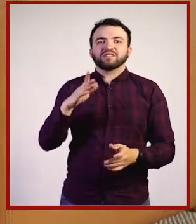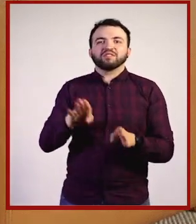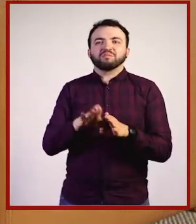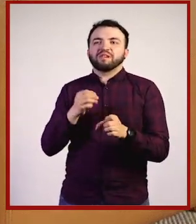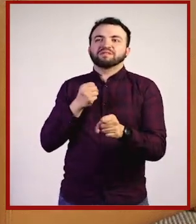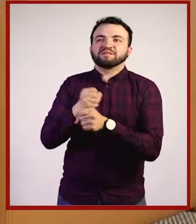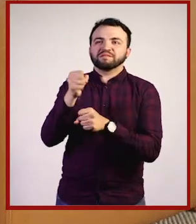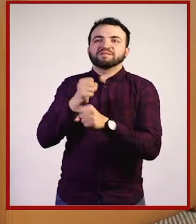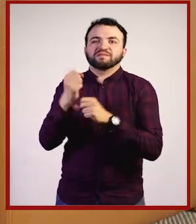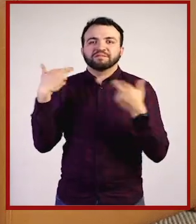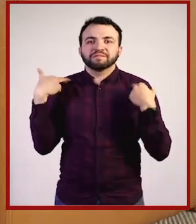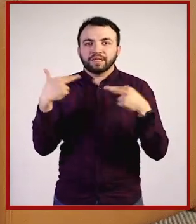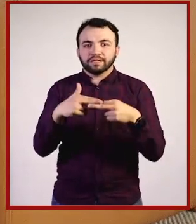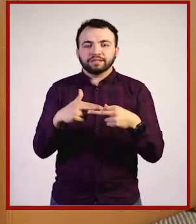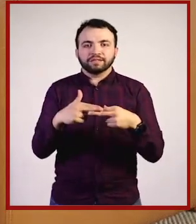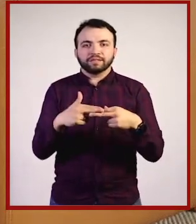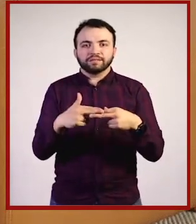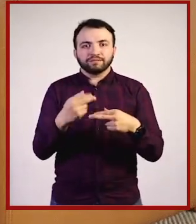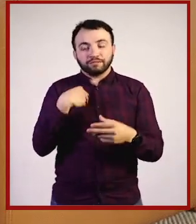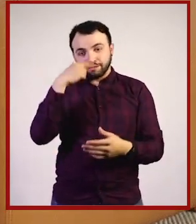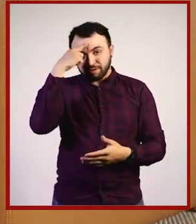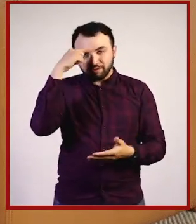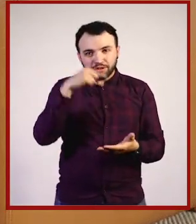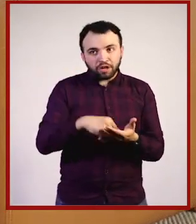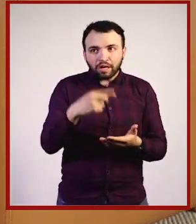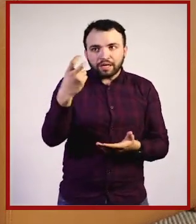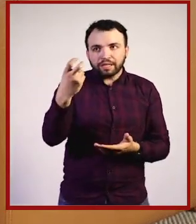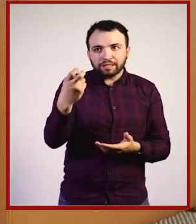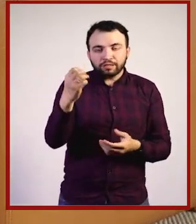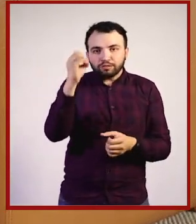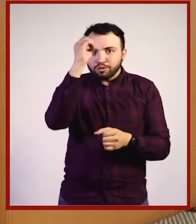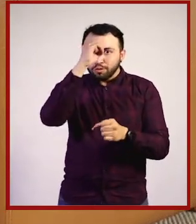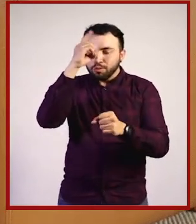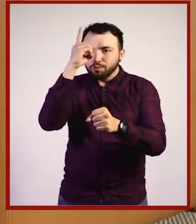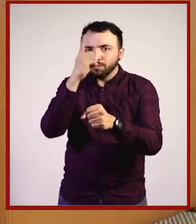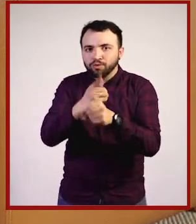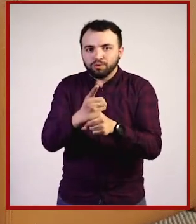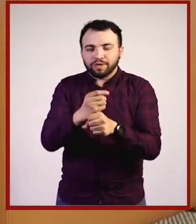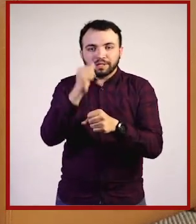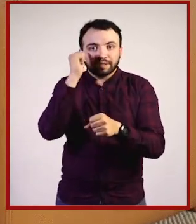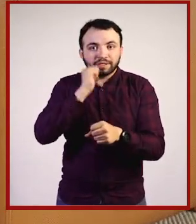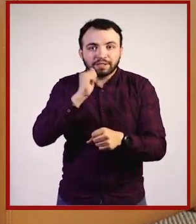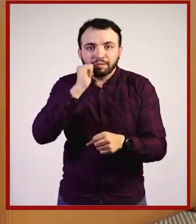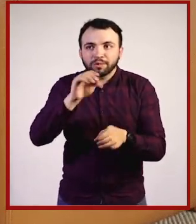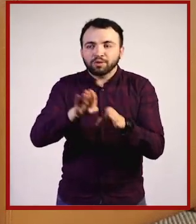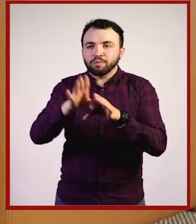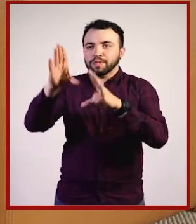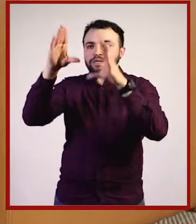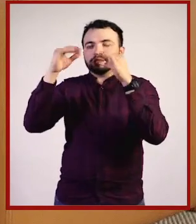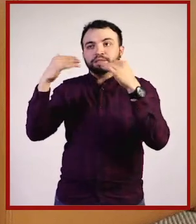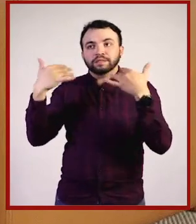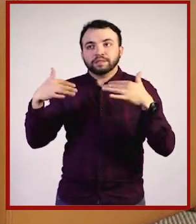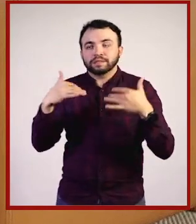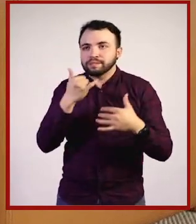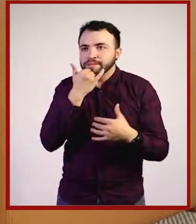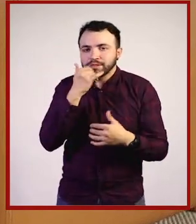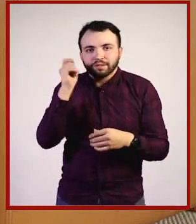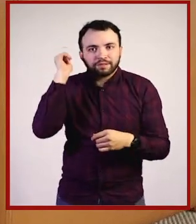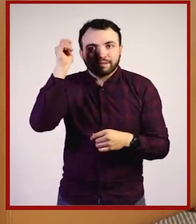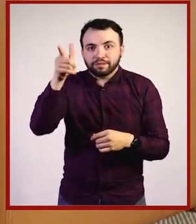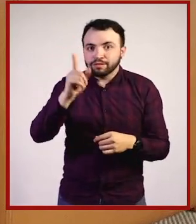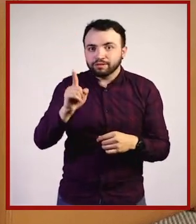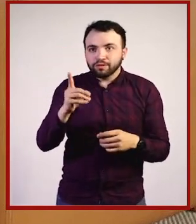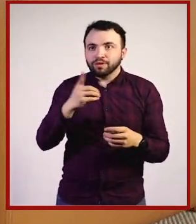tranquilos, y queremos echar relajo. Yo creo que es una oportunidad siempre la de aprender algo. Entonces, también el